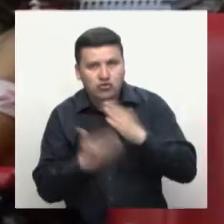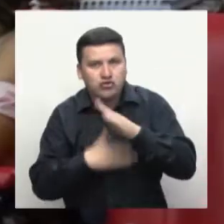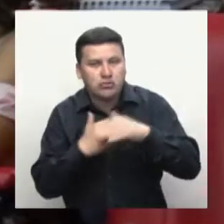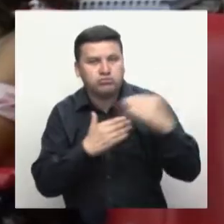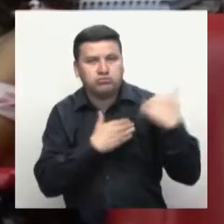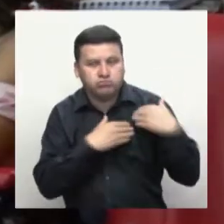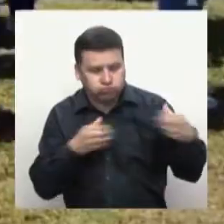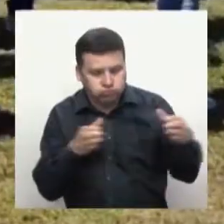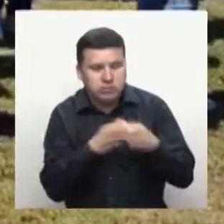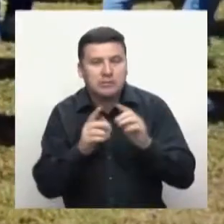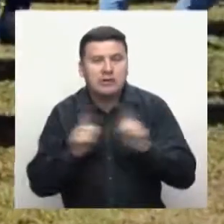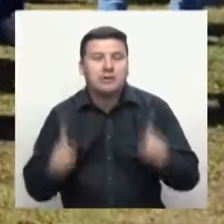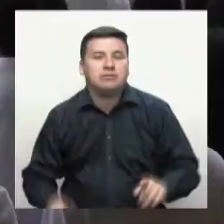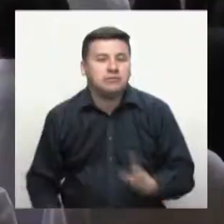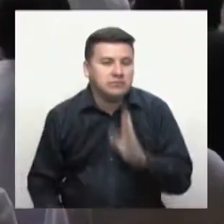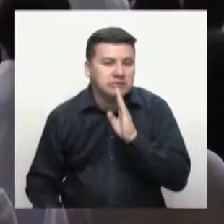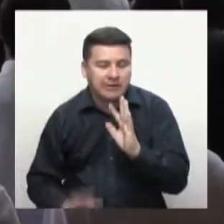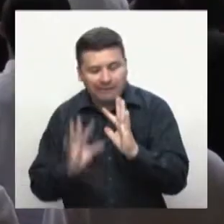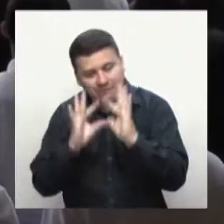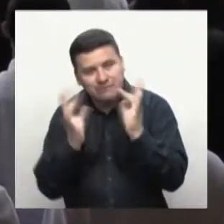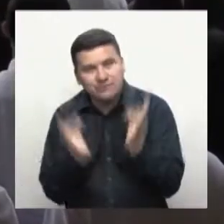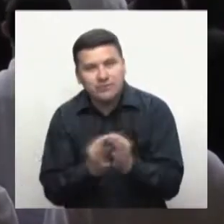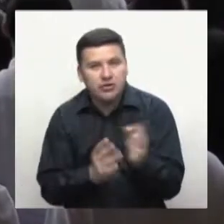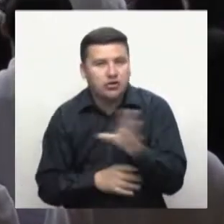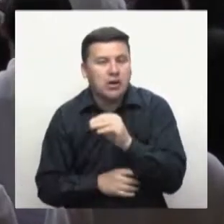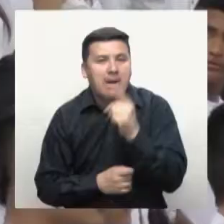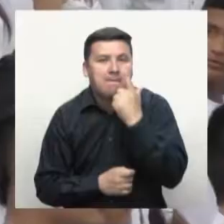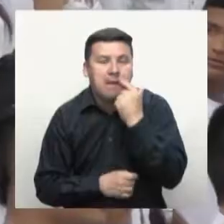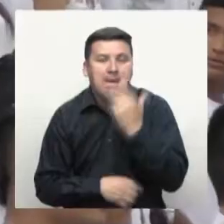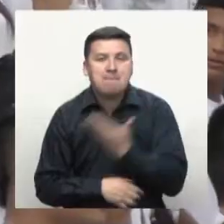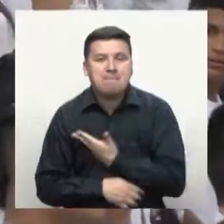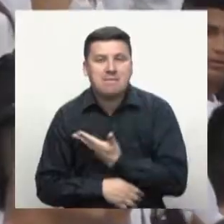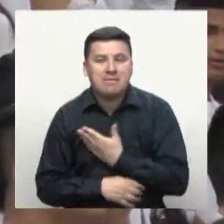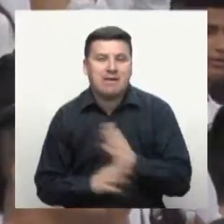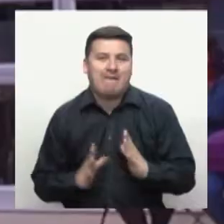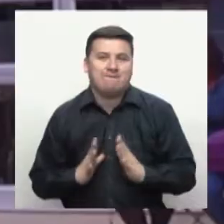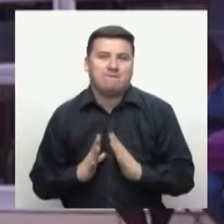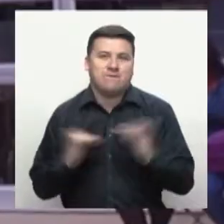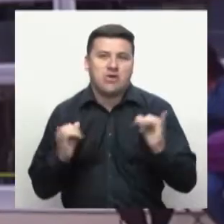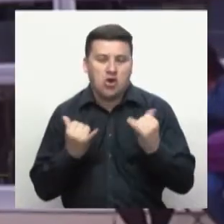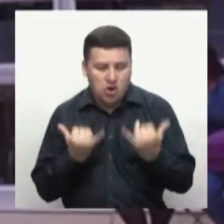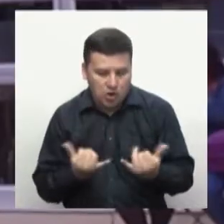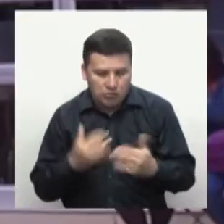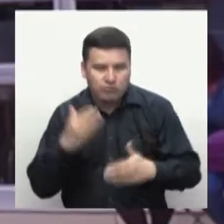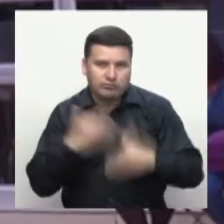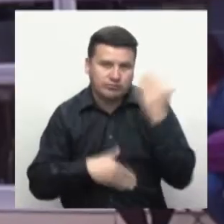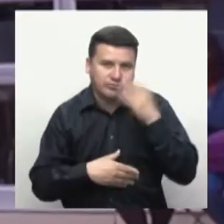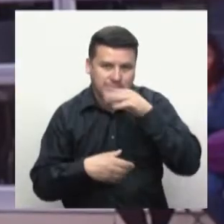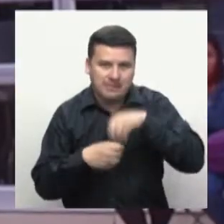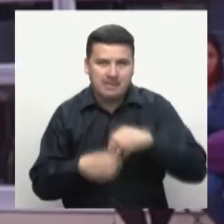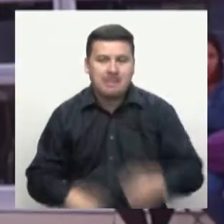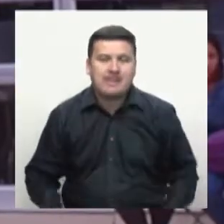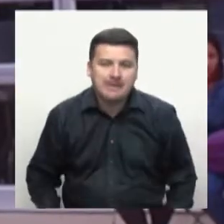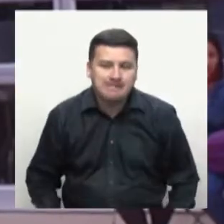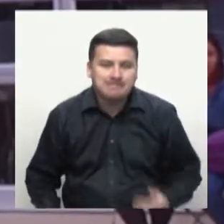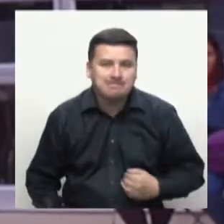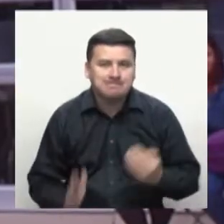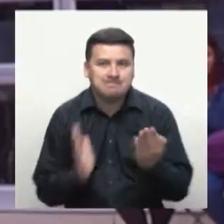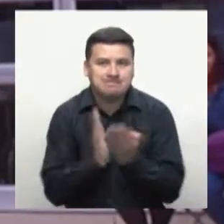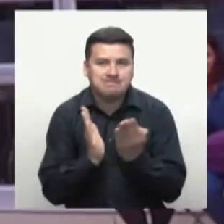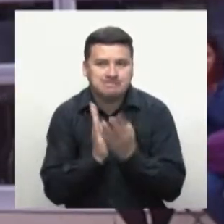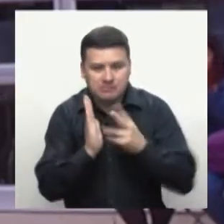hoy inicien su formación. Voy a estudiar técnico en seguridad vial y de transportes. estoy muy feliz y muy contento de